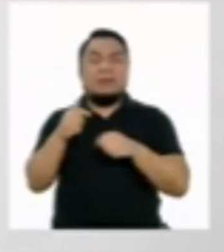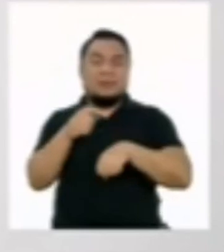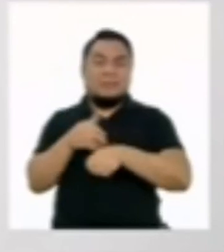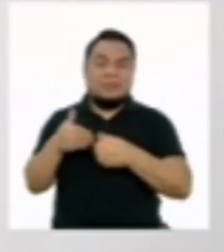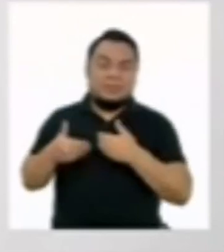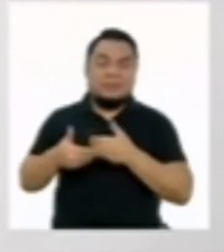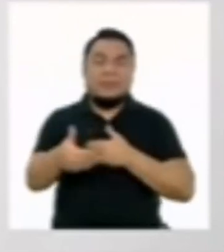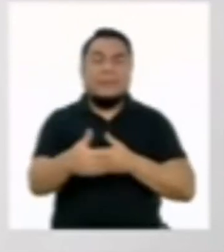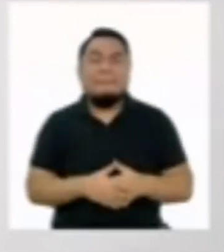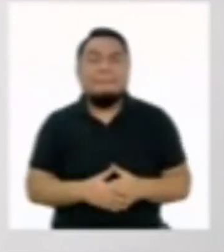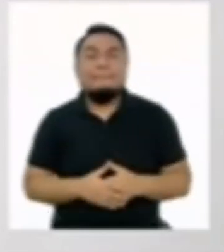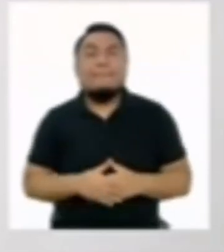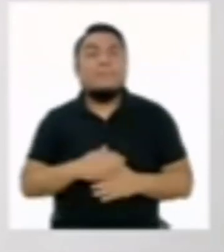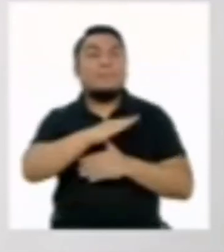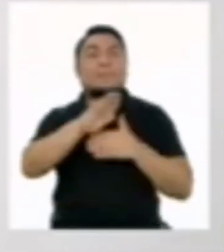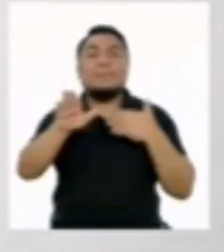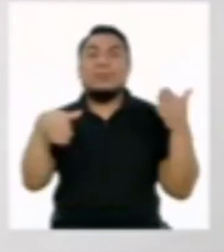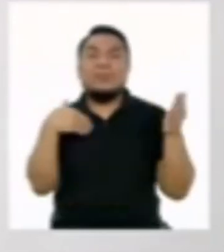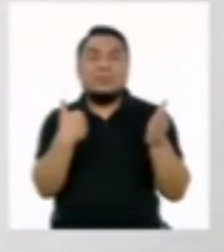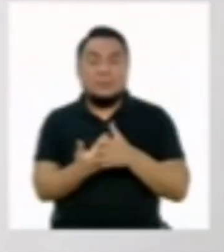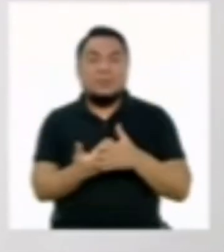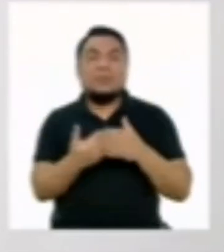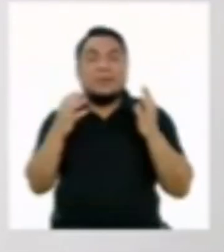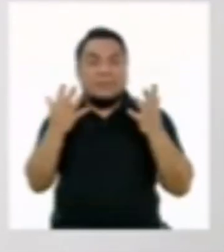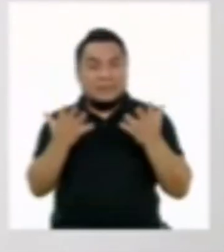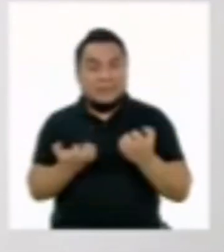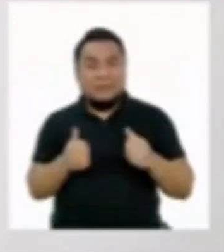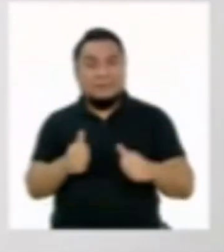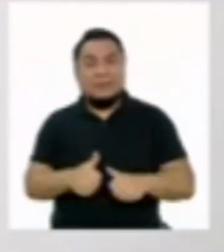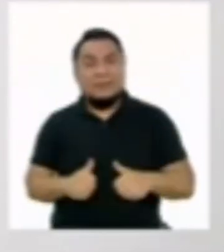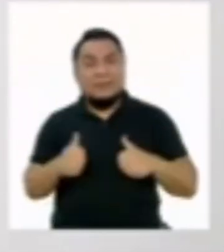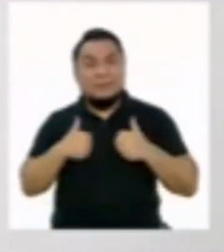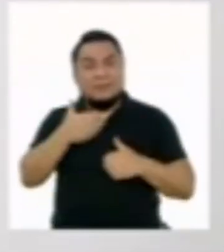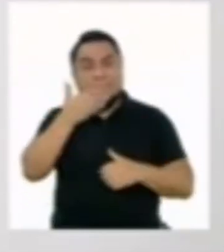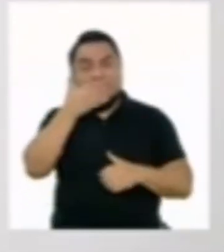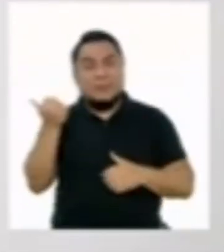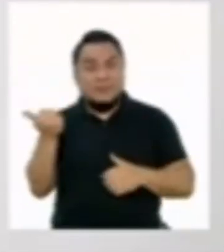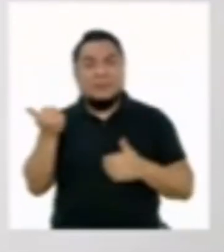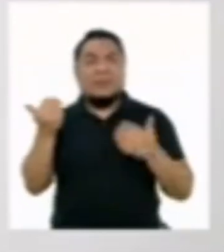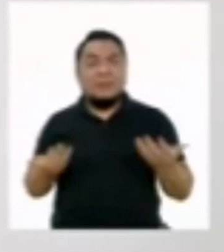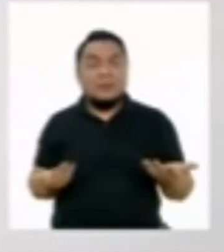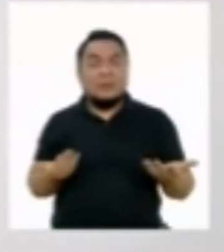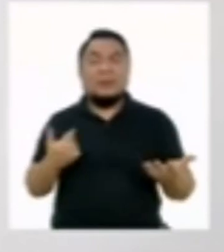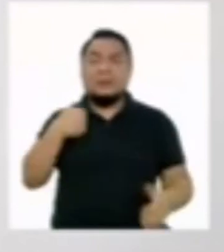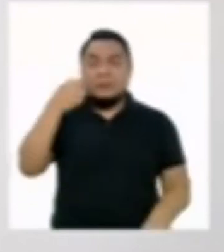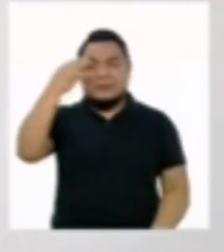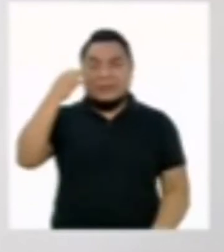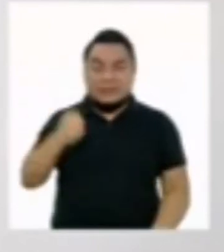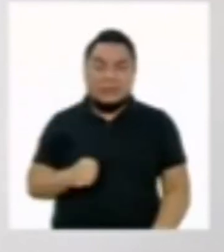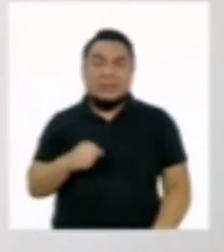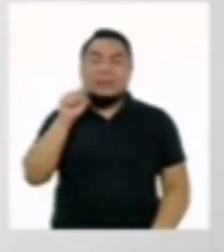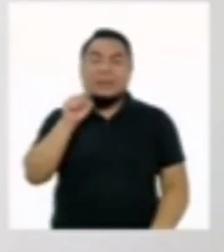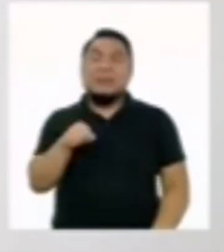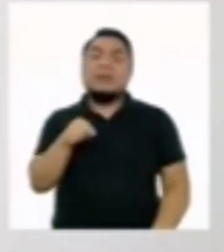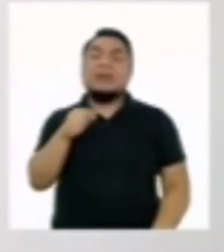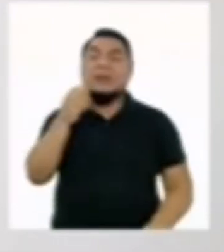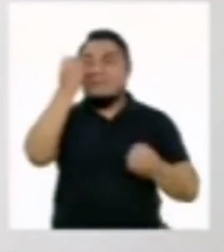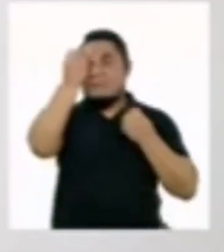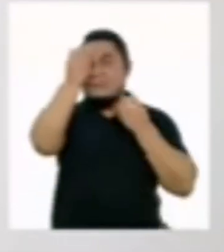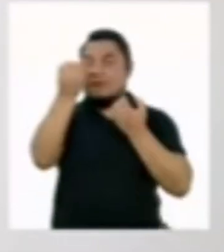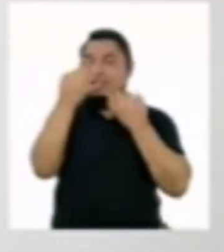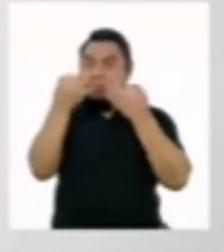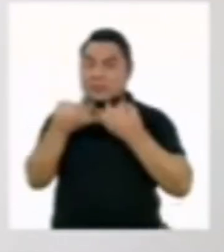largo plazo. Todas y todos queremos vivir mejor. Así que estoy segura que con la